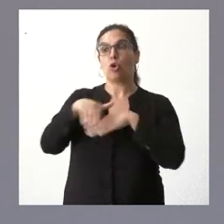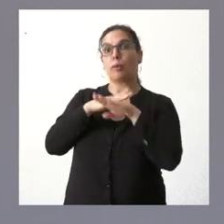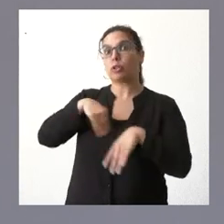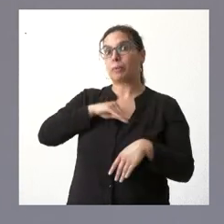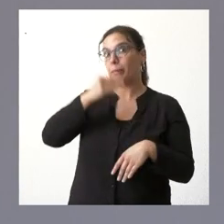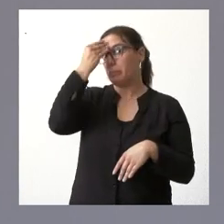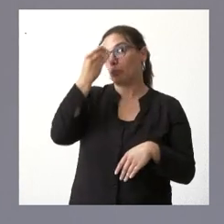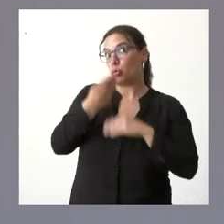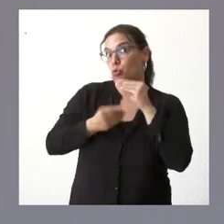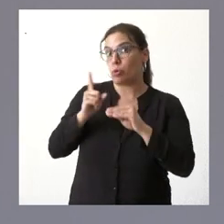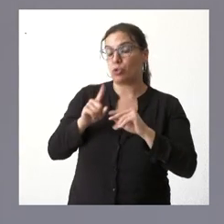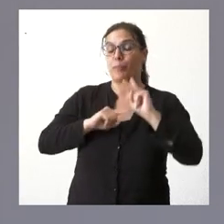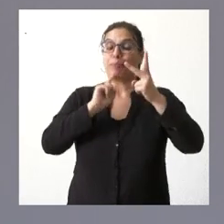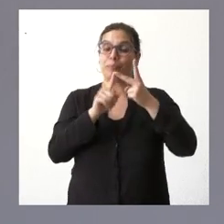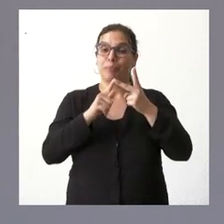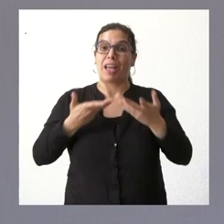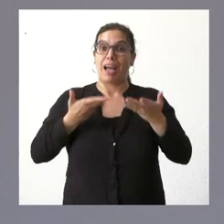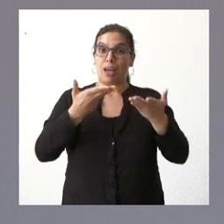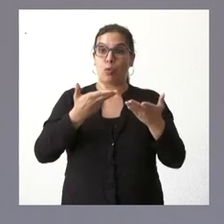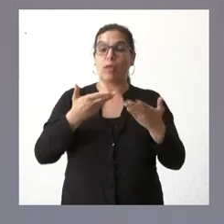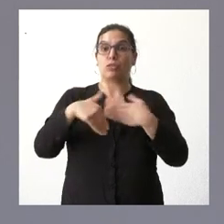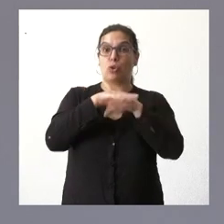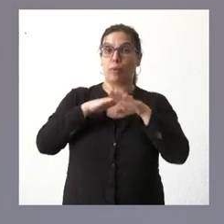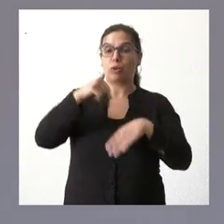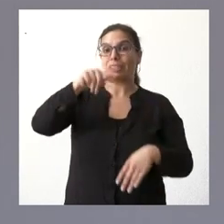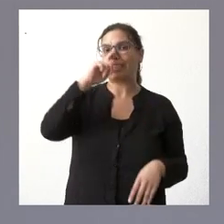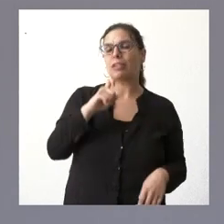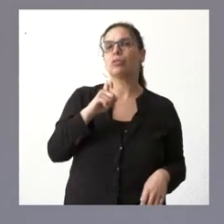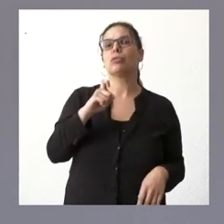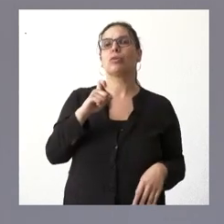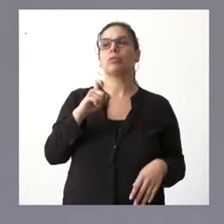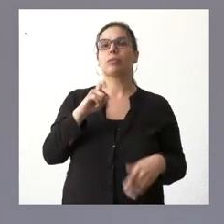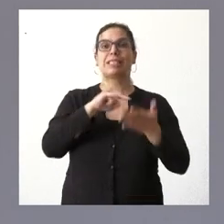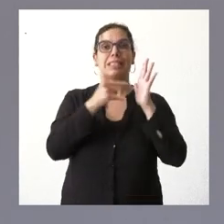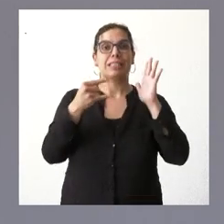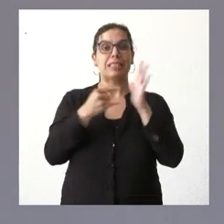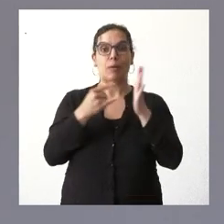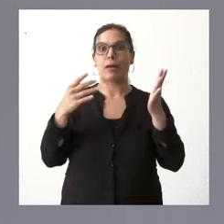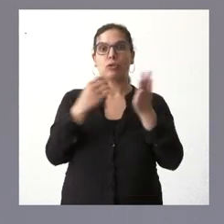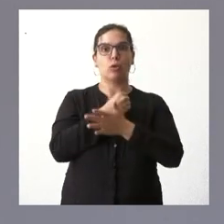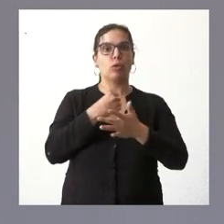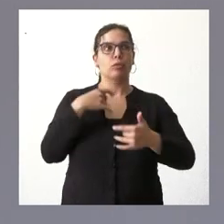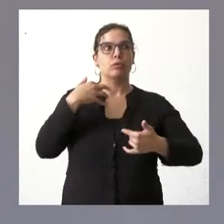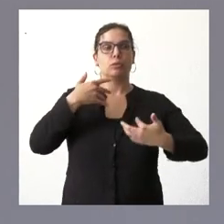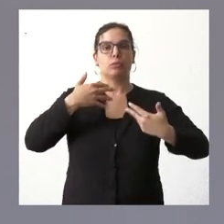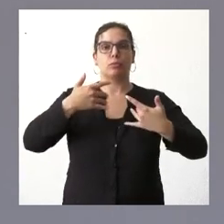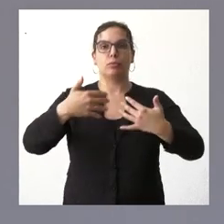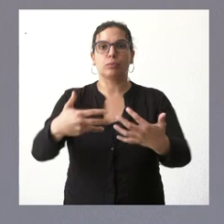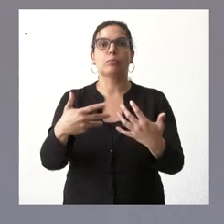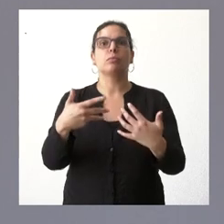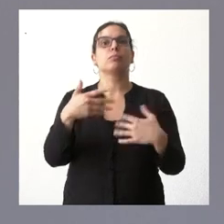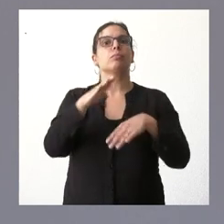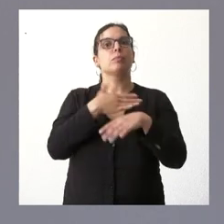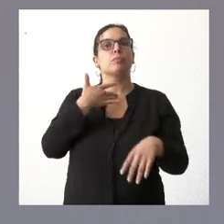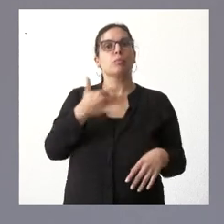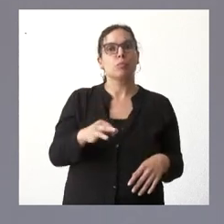y en lo que respecta a las ayudas del gobierno este año hemos acelerado todo el sistema para que se pudieran pagar a tiempo con un objetivo